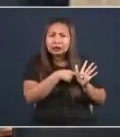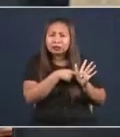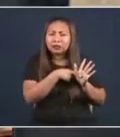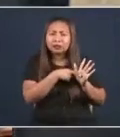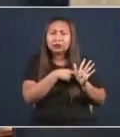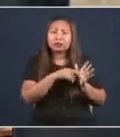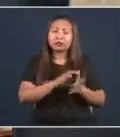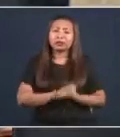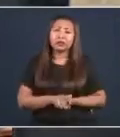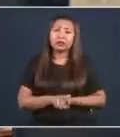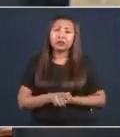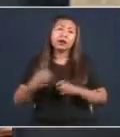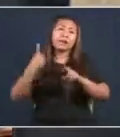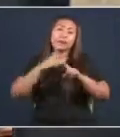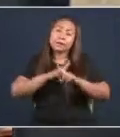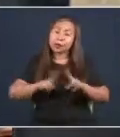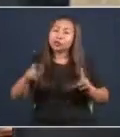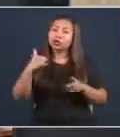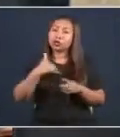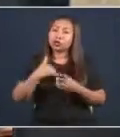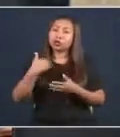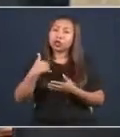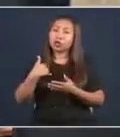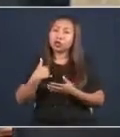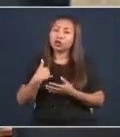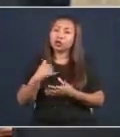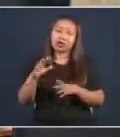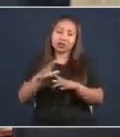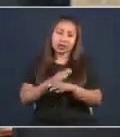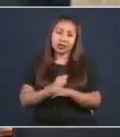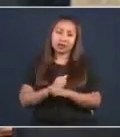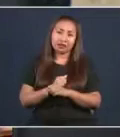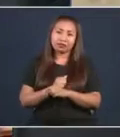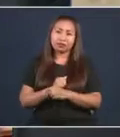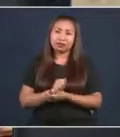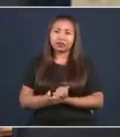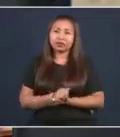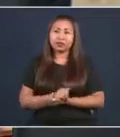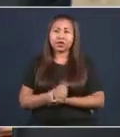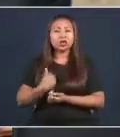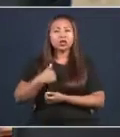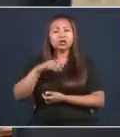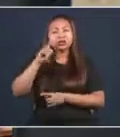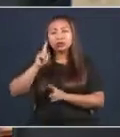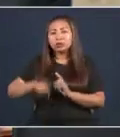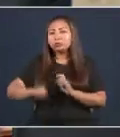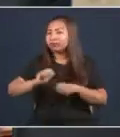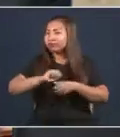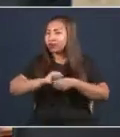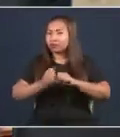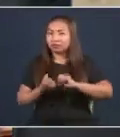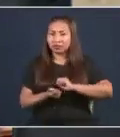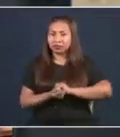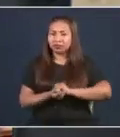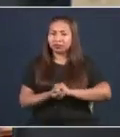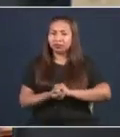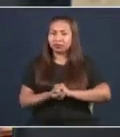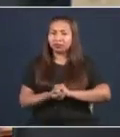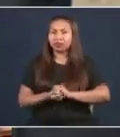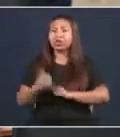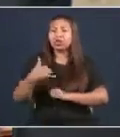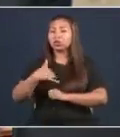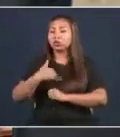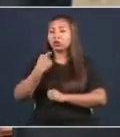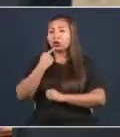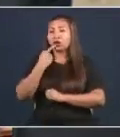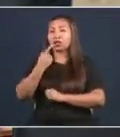Pero yo tengo que hacerlo porque este es mi deber. Yo no me puedo cambiar. Yo tengo que decirle las cosas